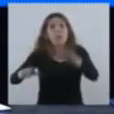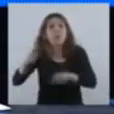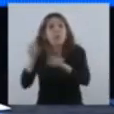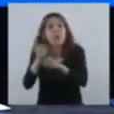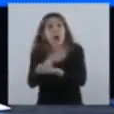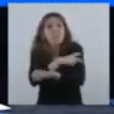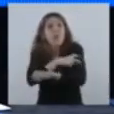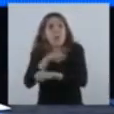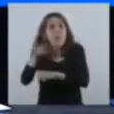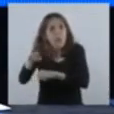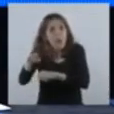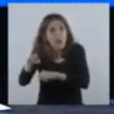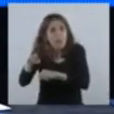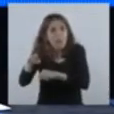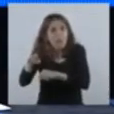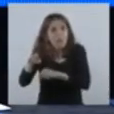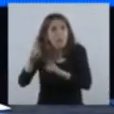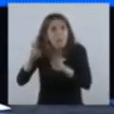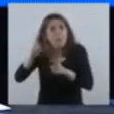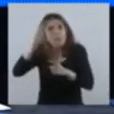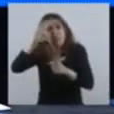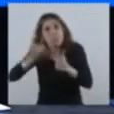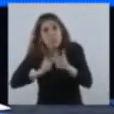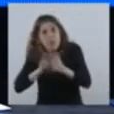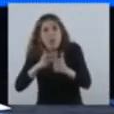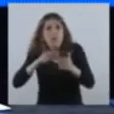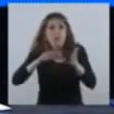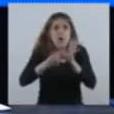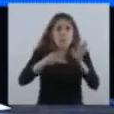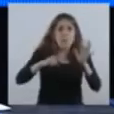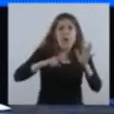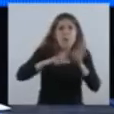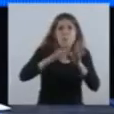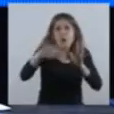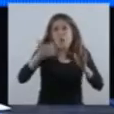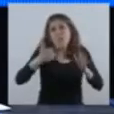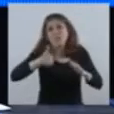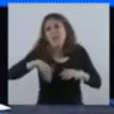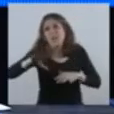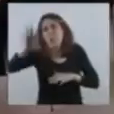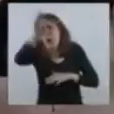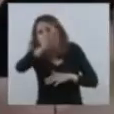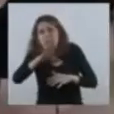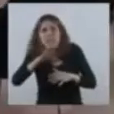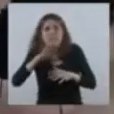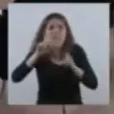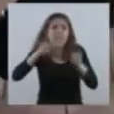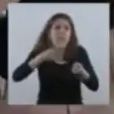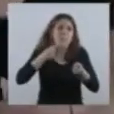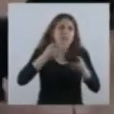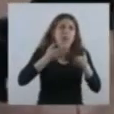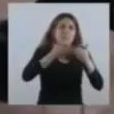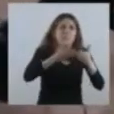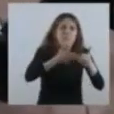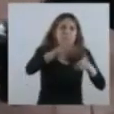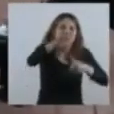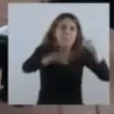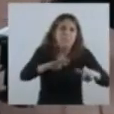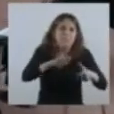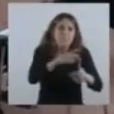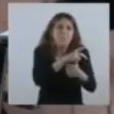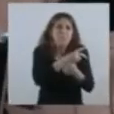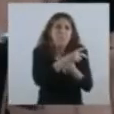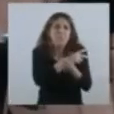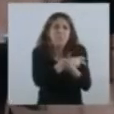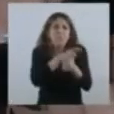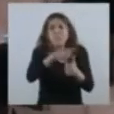de las fuerzas de seguridad provinciales, federales, de las fuerzas armadas. Hoy me comentaba el